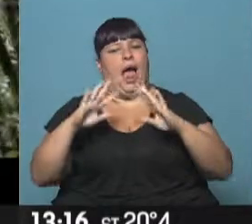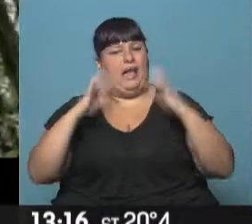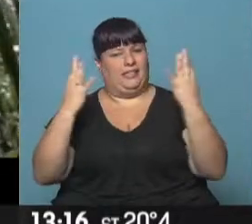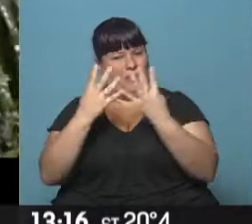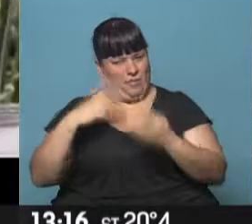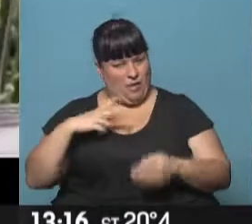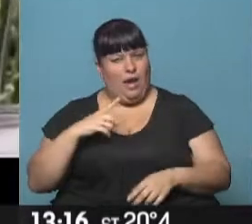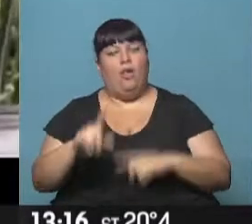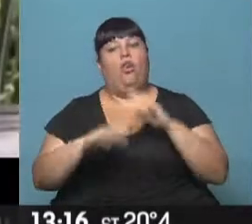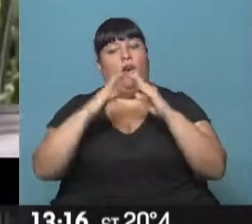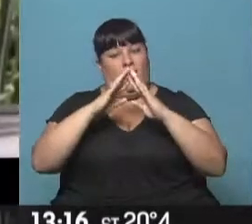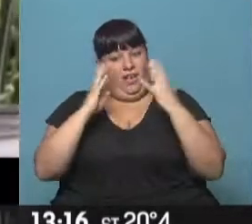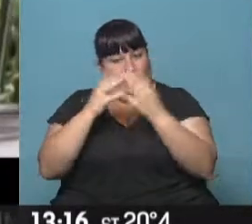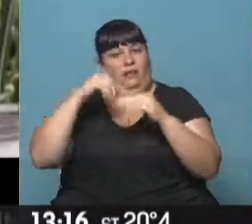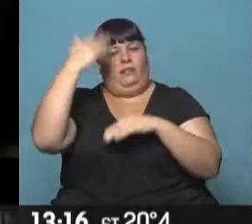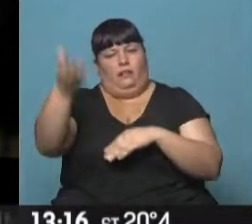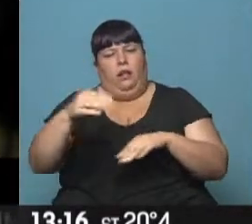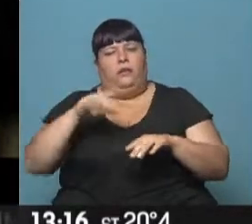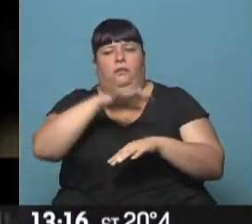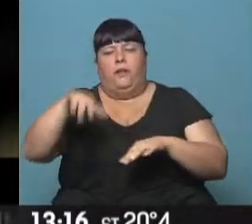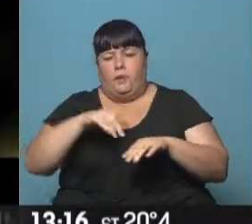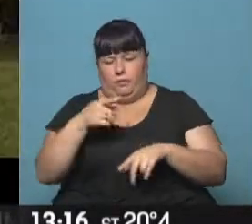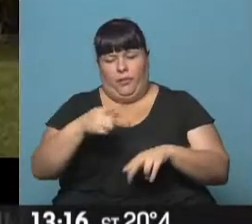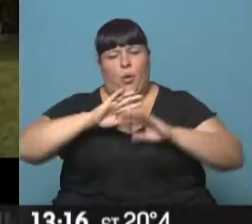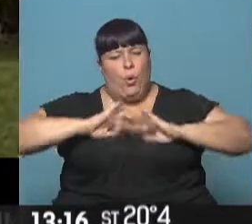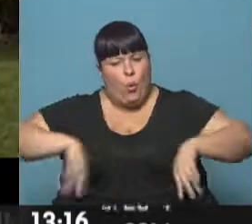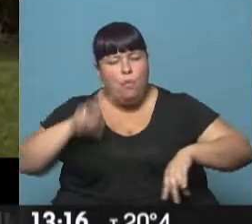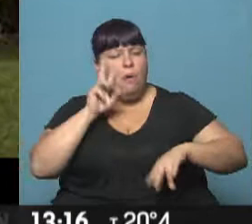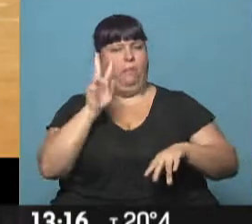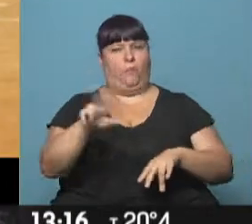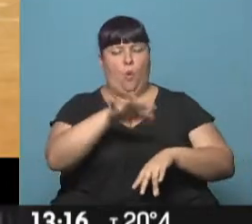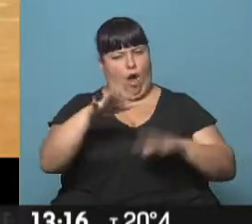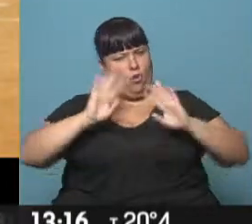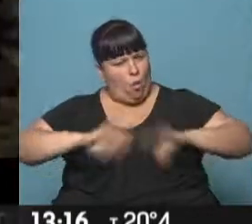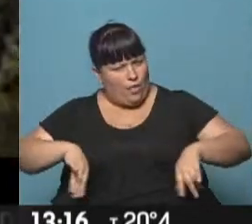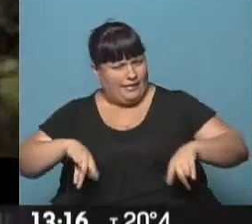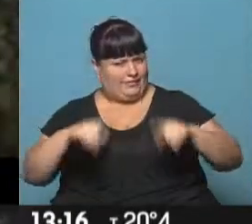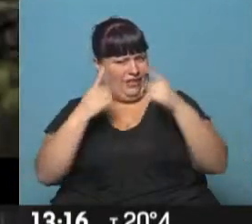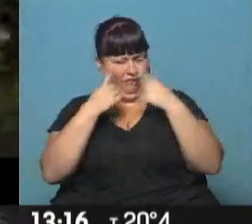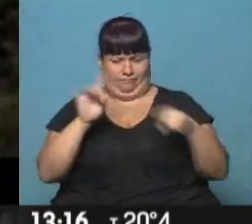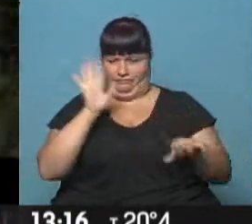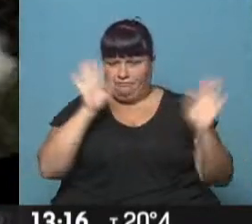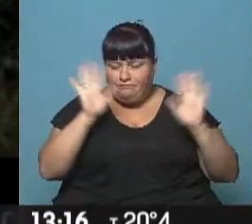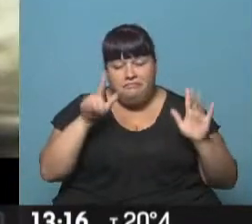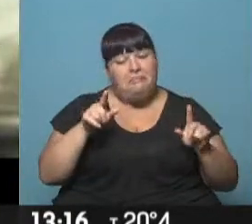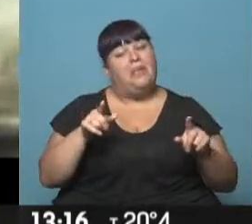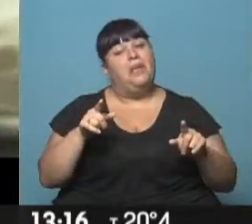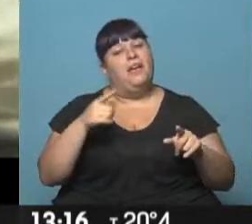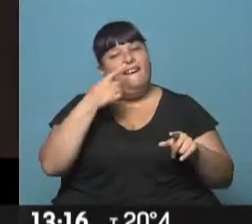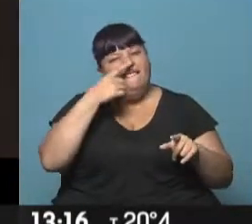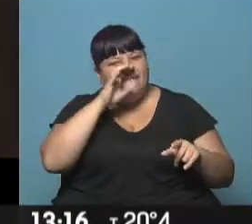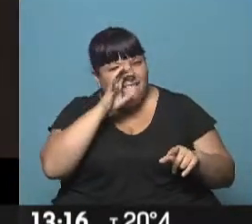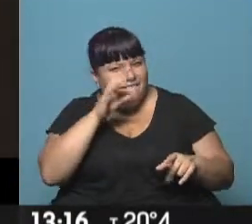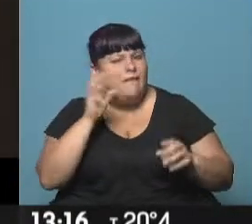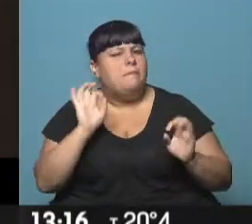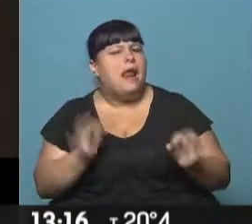Del otro lado del cerco perimetral del country hay un club nudista y cuando Belén descubre ese mundo, completamente desconocido para ella, se interesa